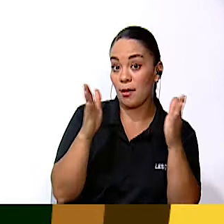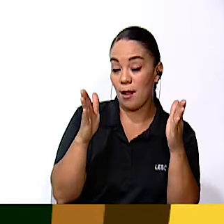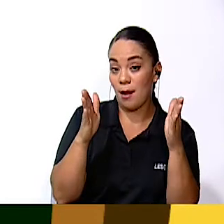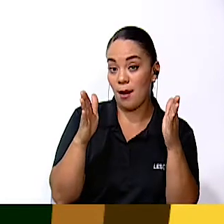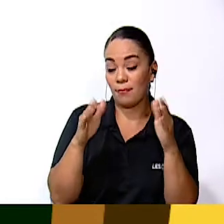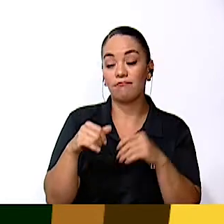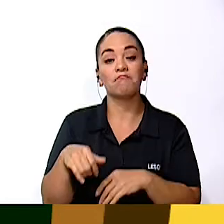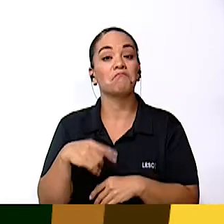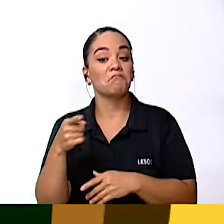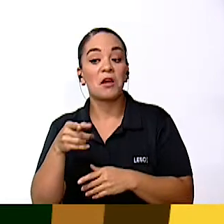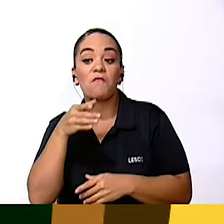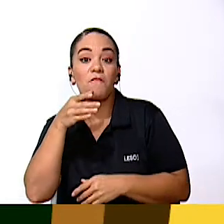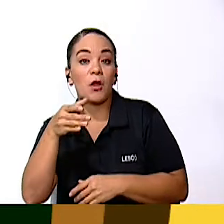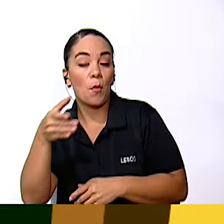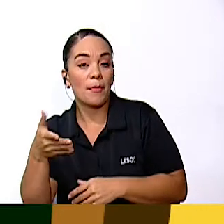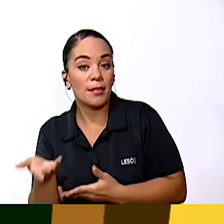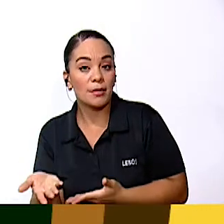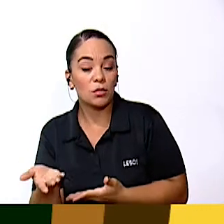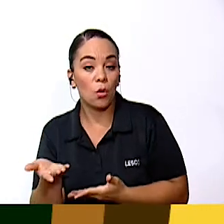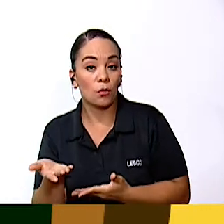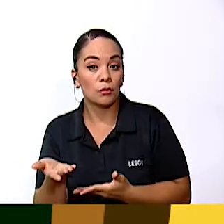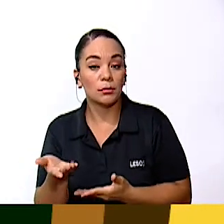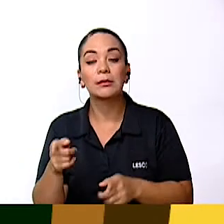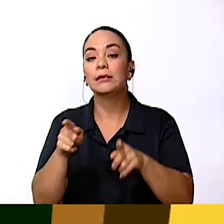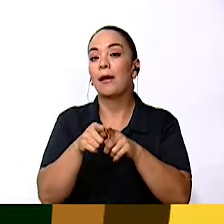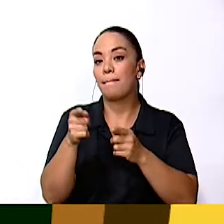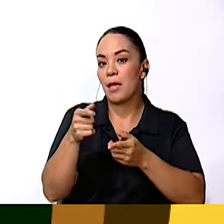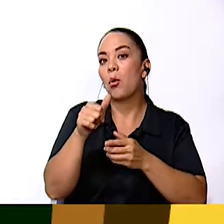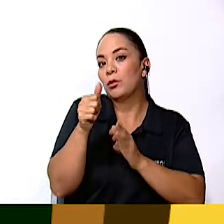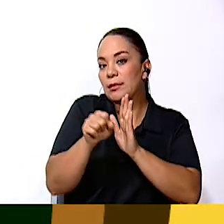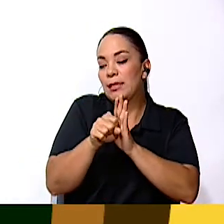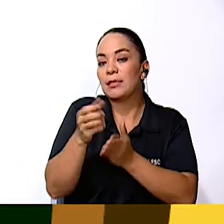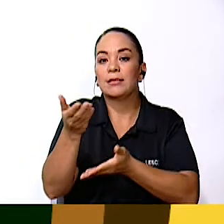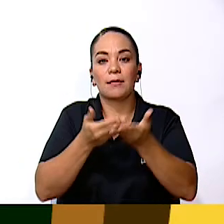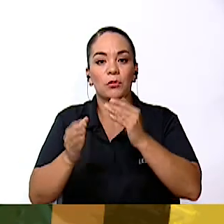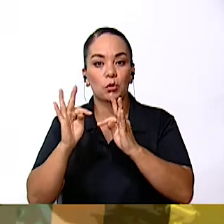recomendación Y las señales de servicio y turismo